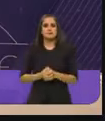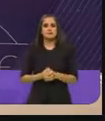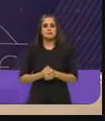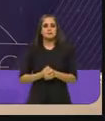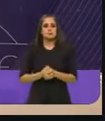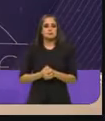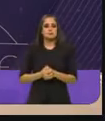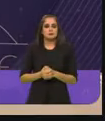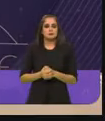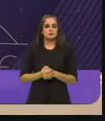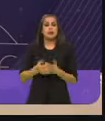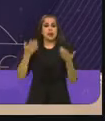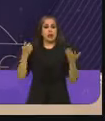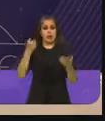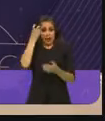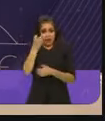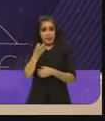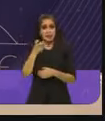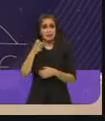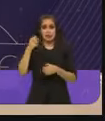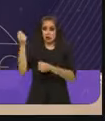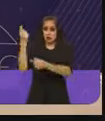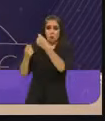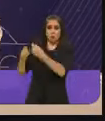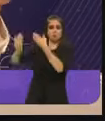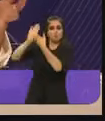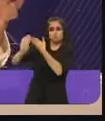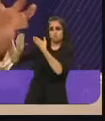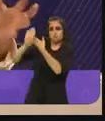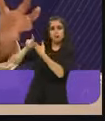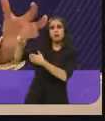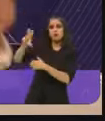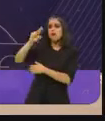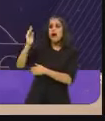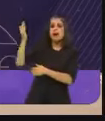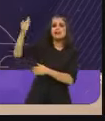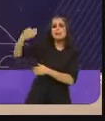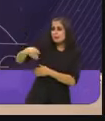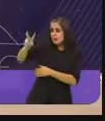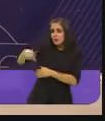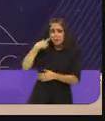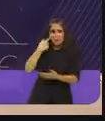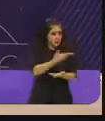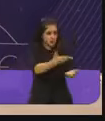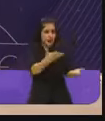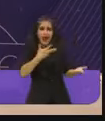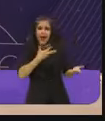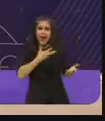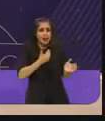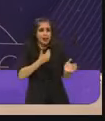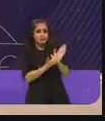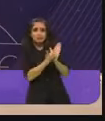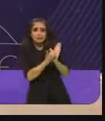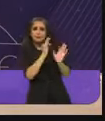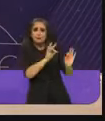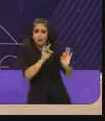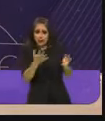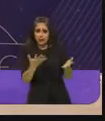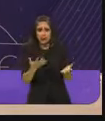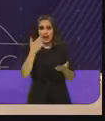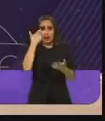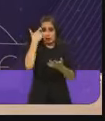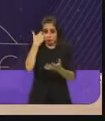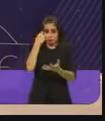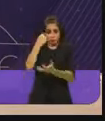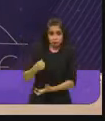augurios de la oposición, que no reconocen lo que existe. Y hablando de inversión en